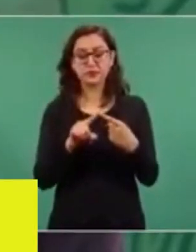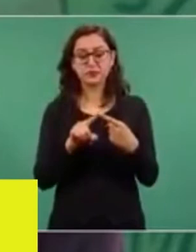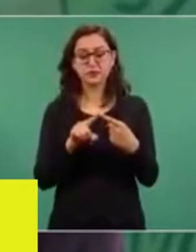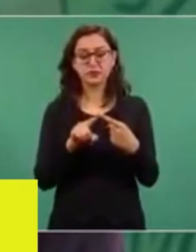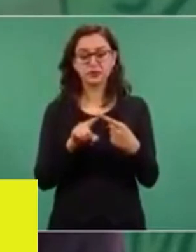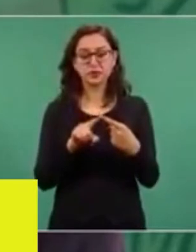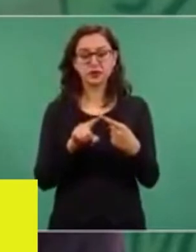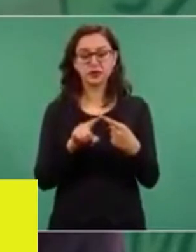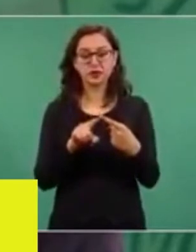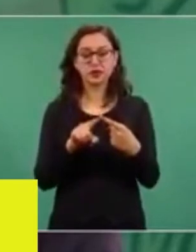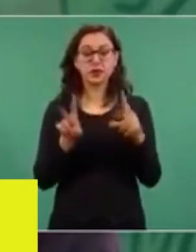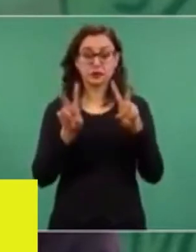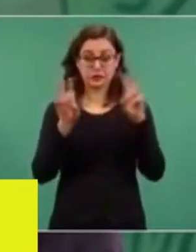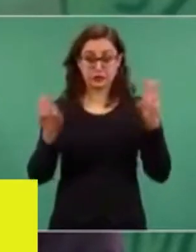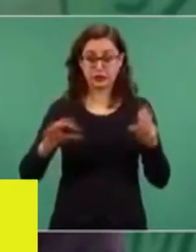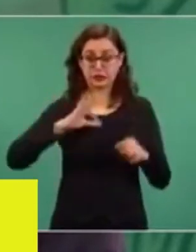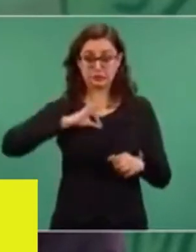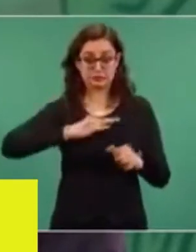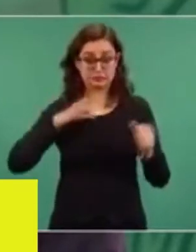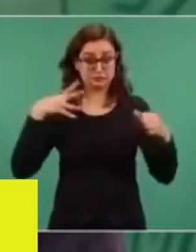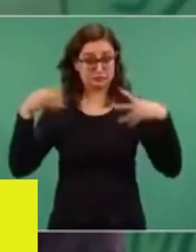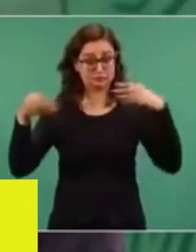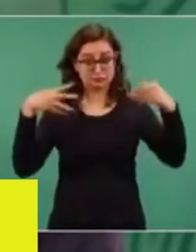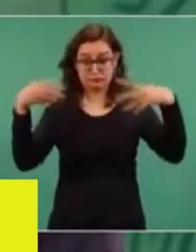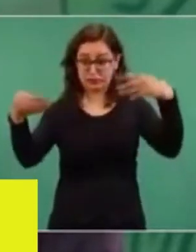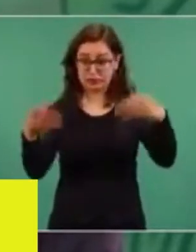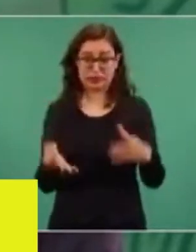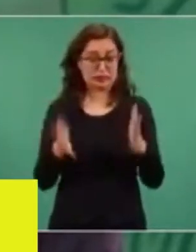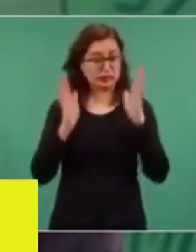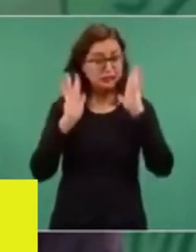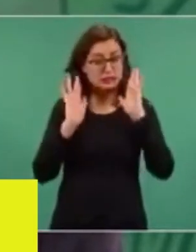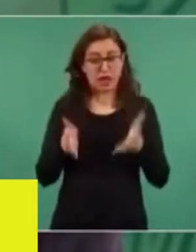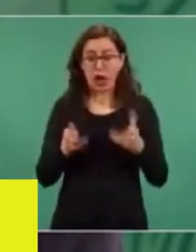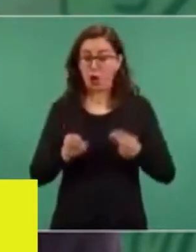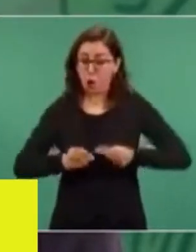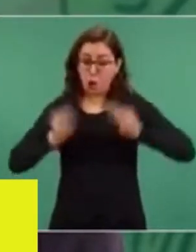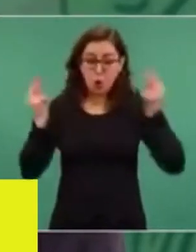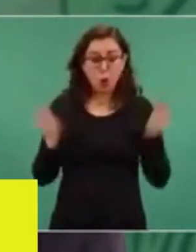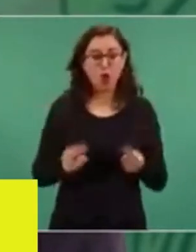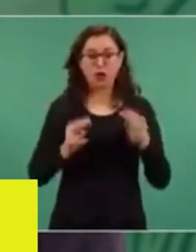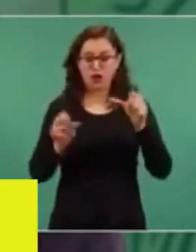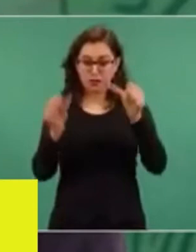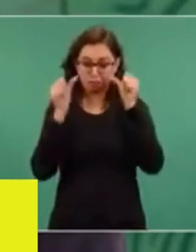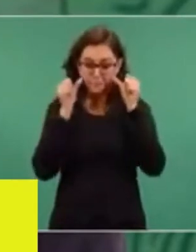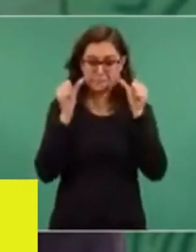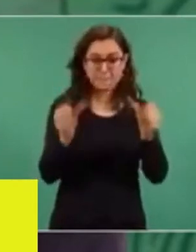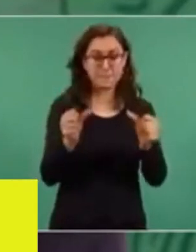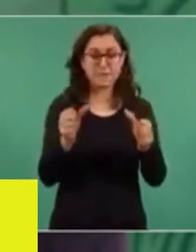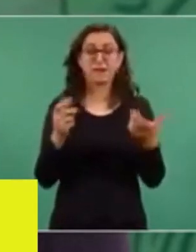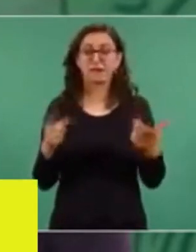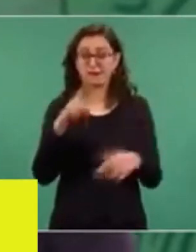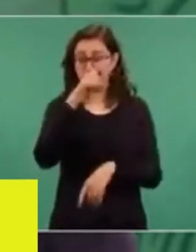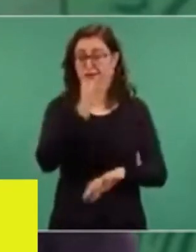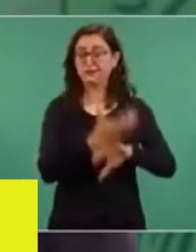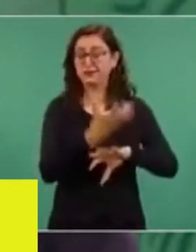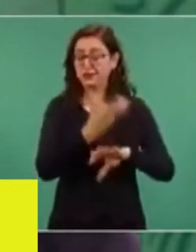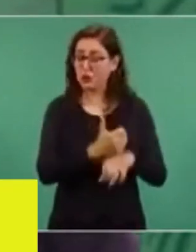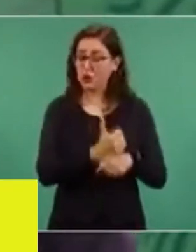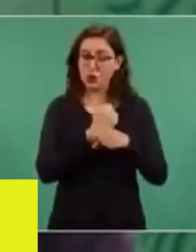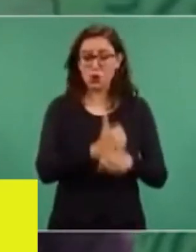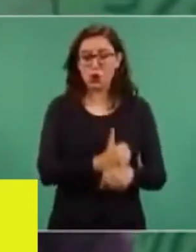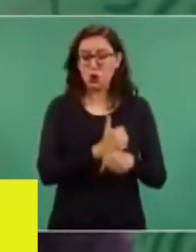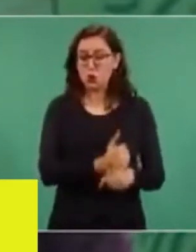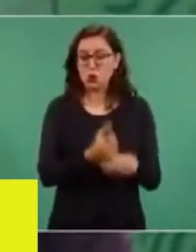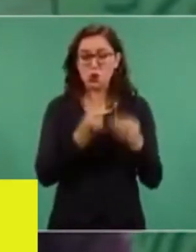la pandemia, que les está afectando mucho, igual que a nosotros y que